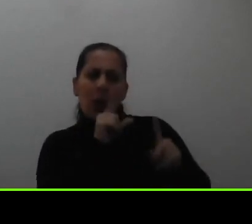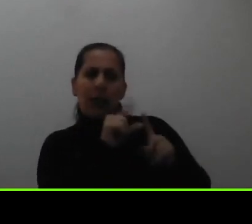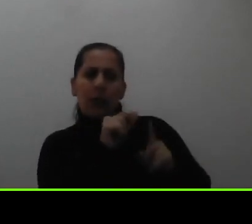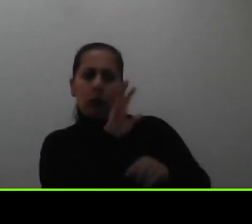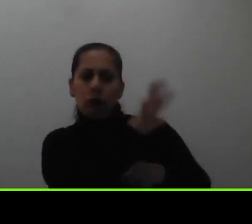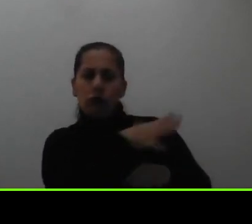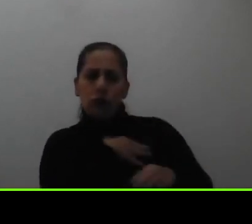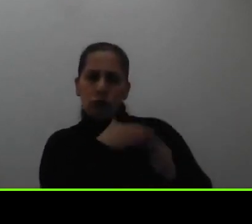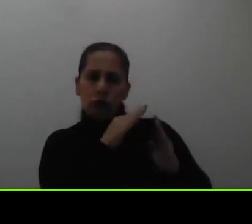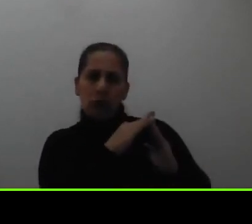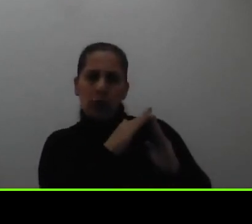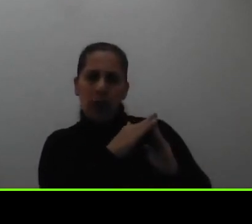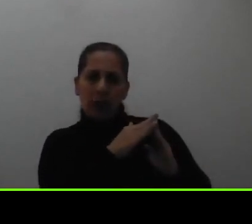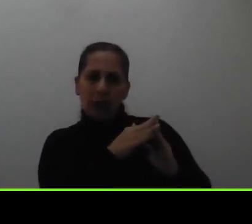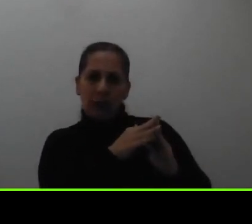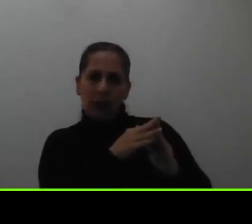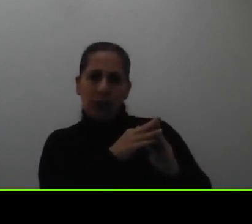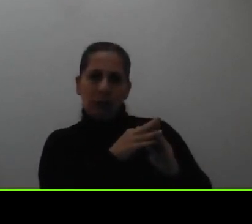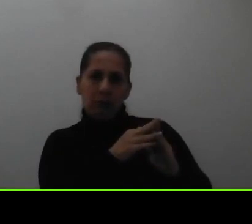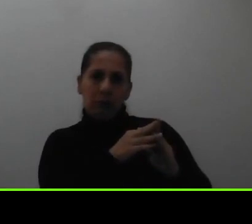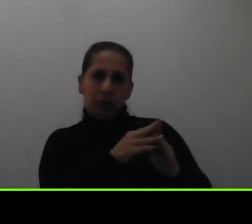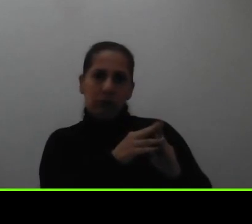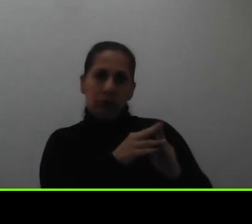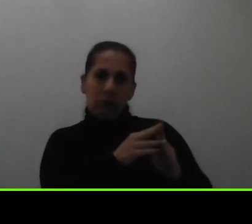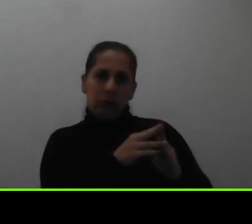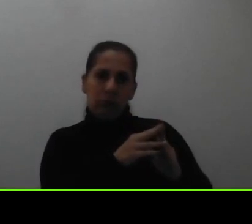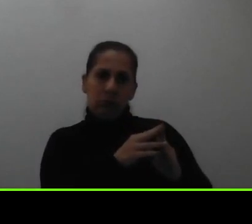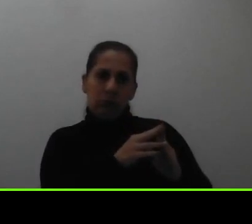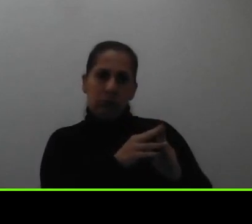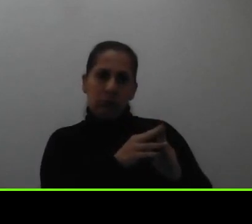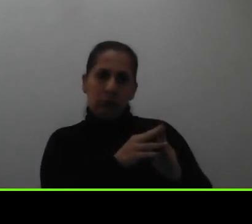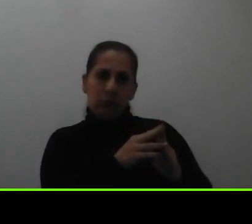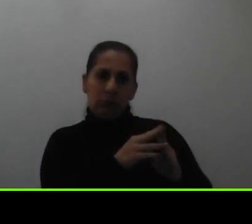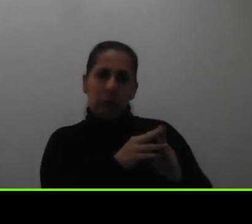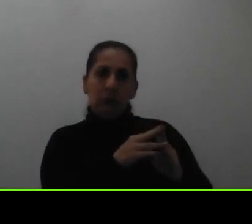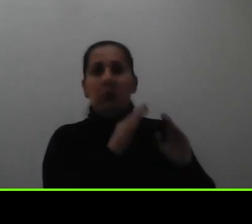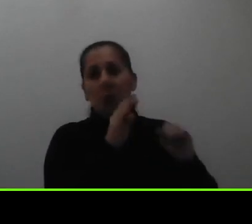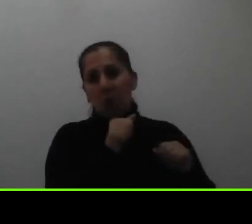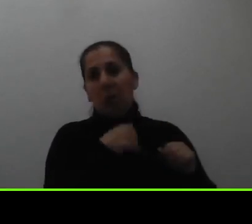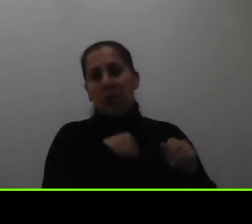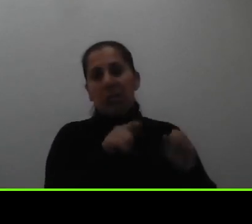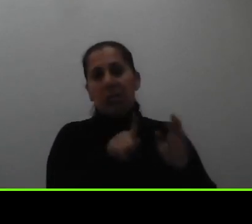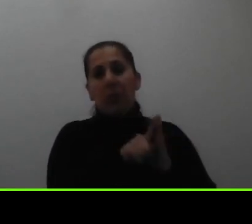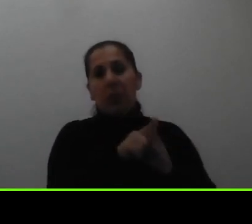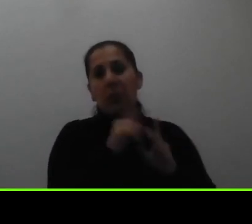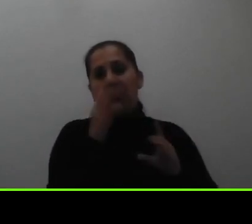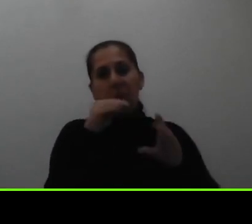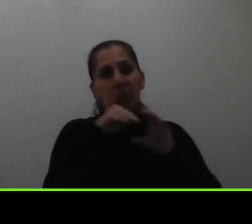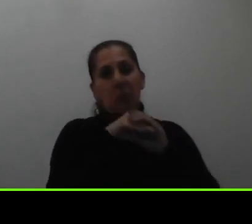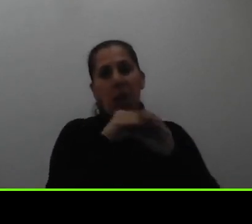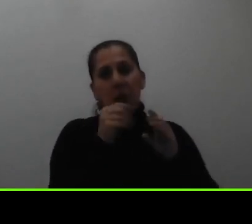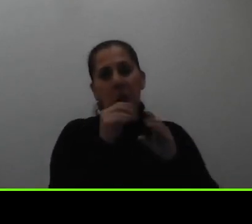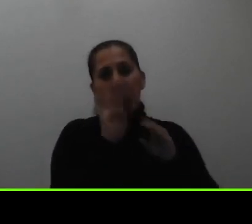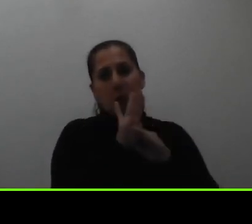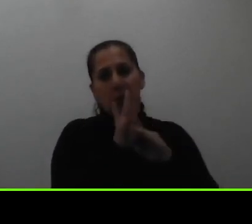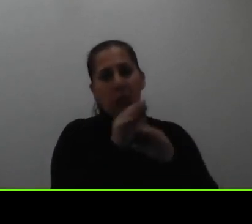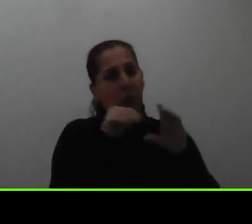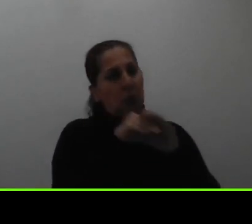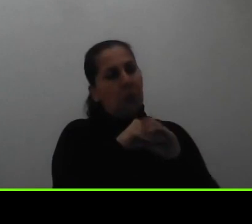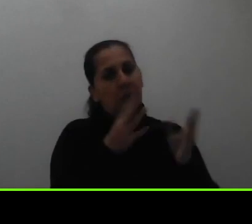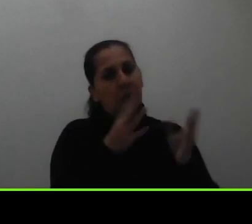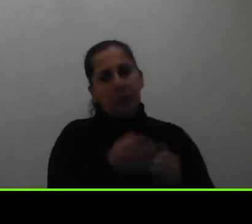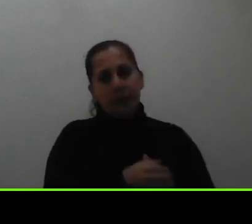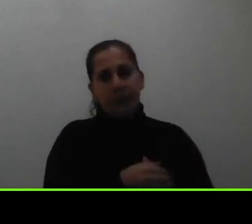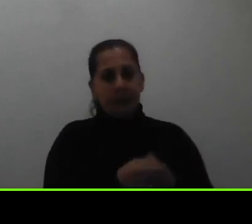casa y podría ser igual un estado de cuenta de la transferencia pero está en una